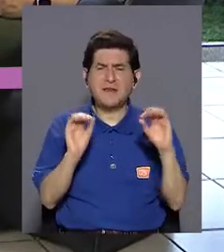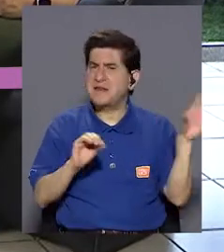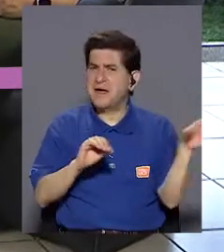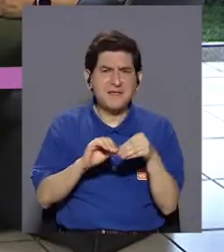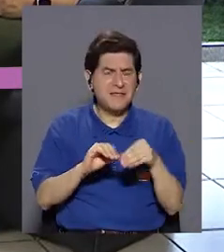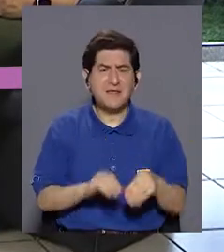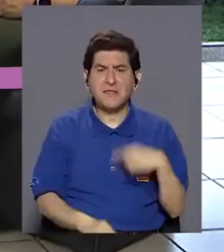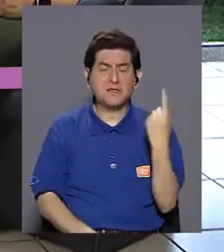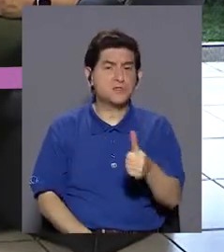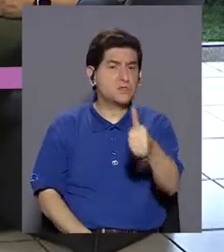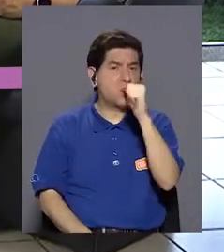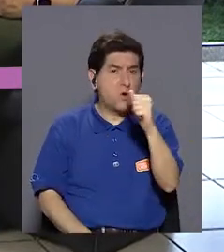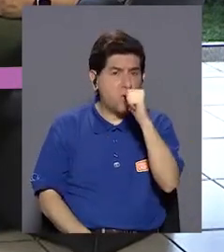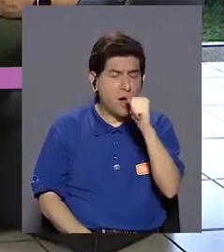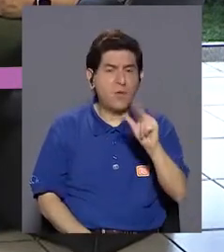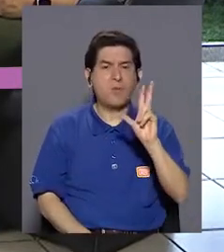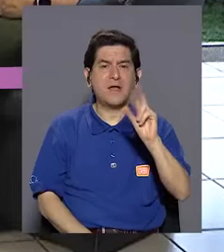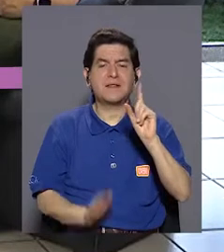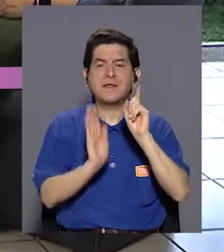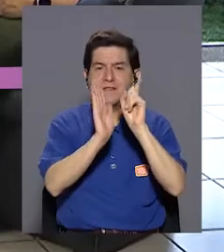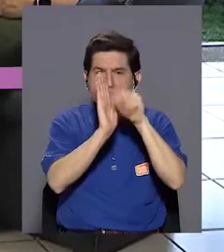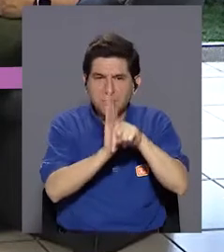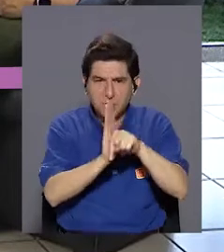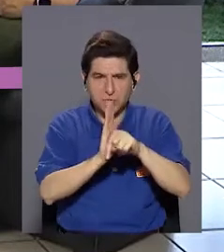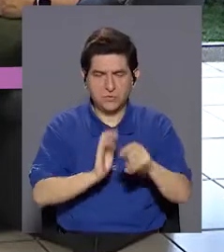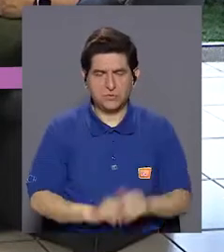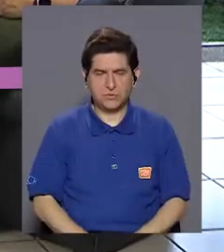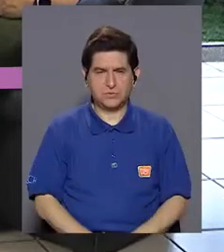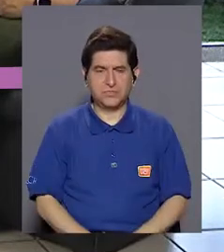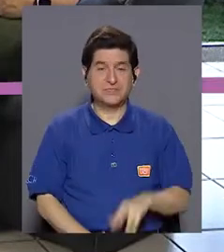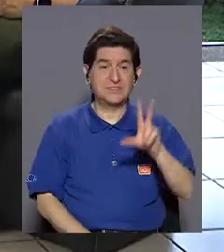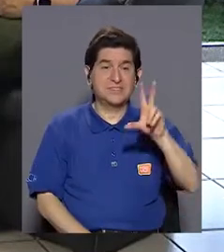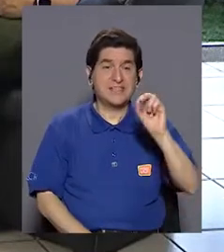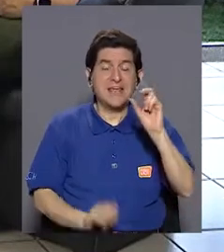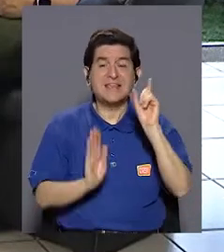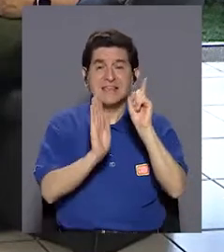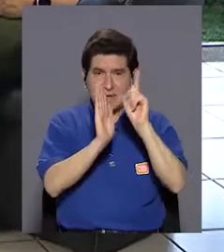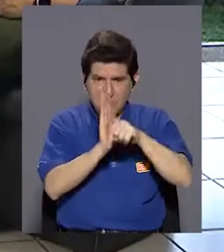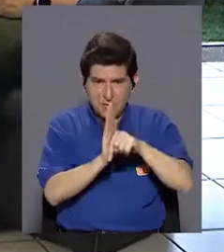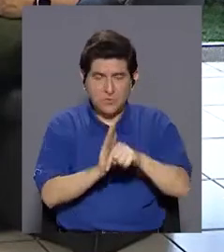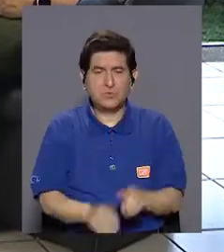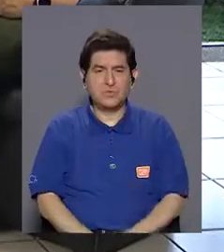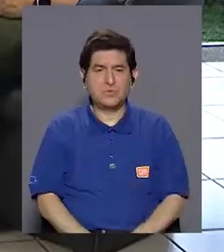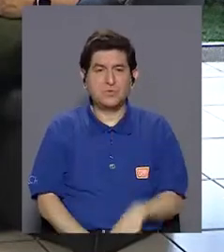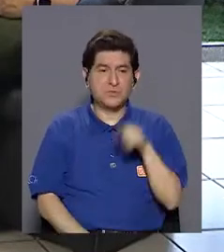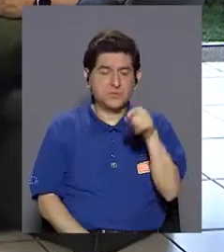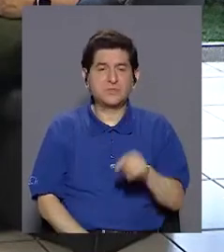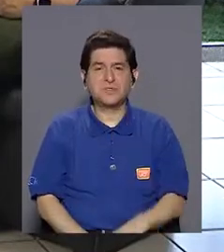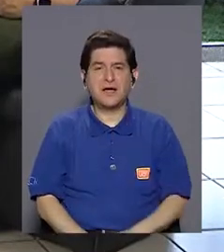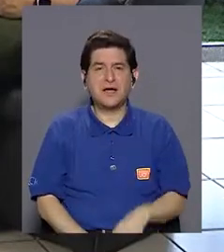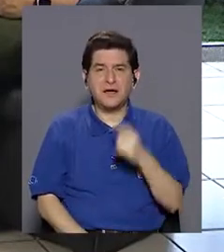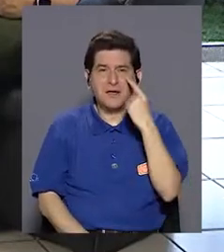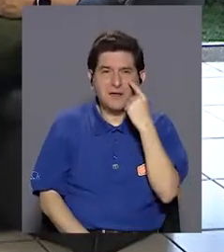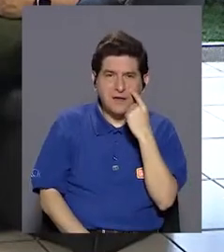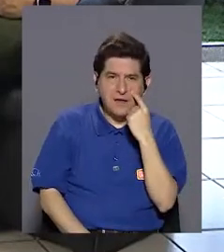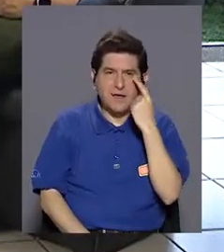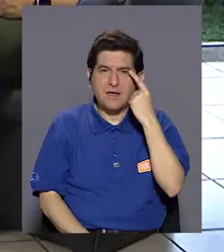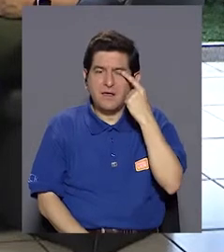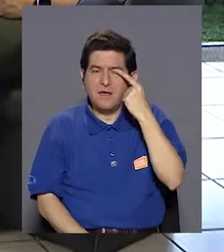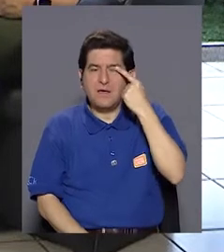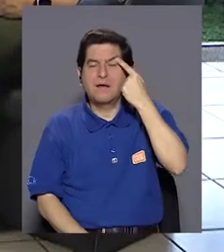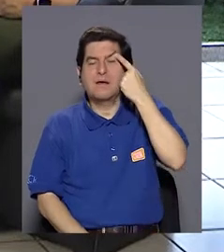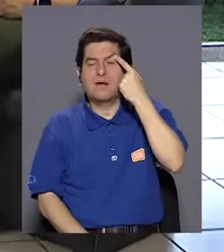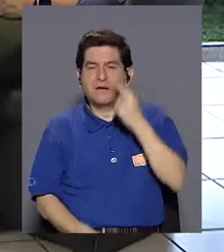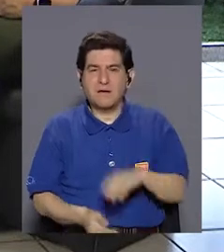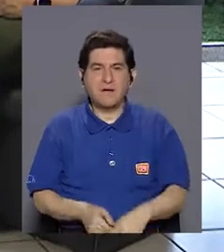otra cosa, es agua del tubo seguido durante 30 minutos, así, 30 minutos, abriendo párpada abajo, párpado